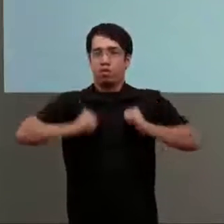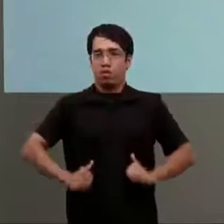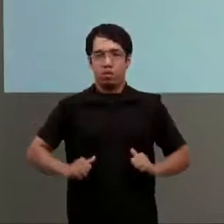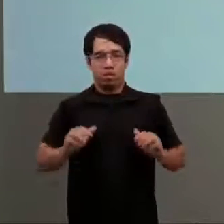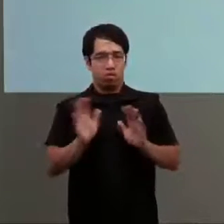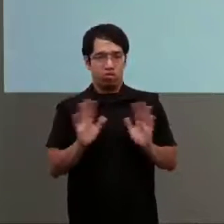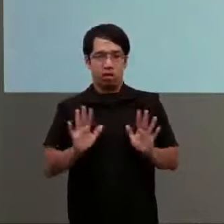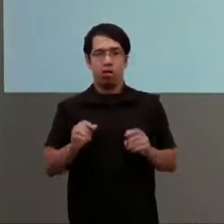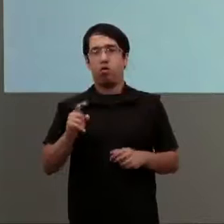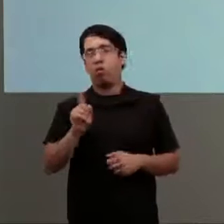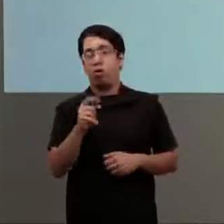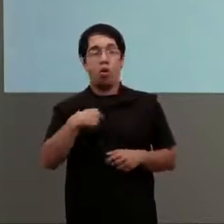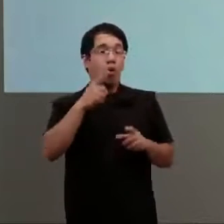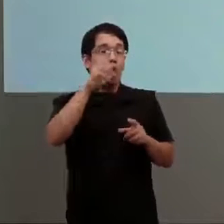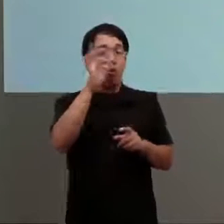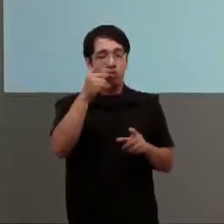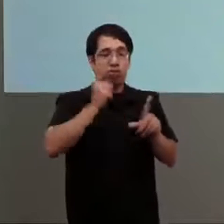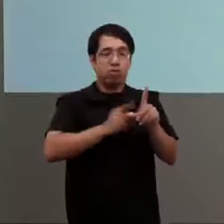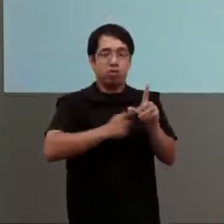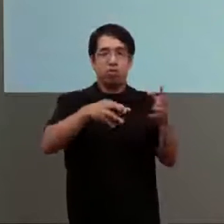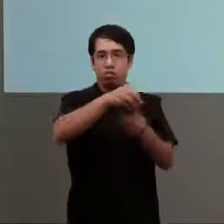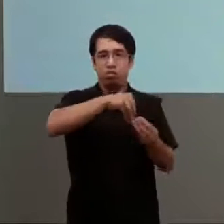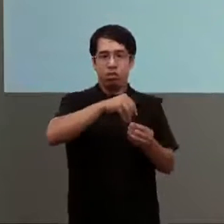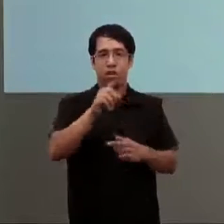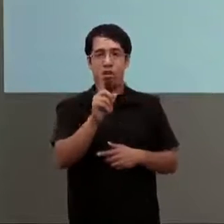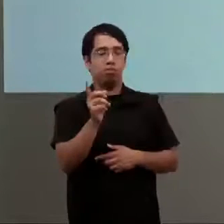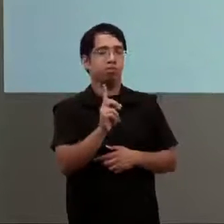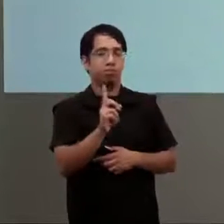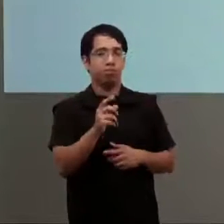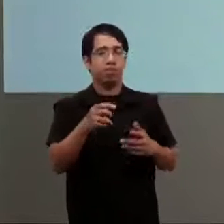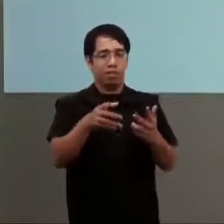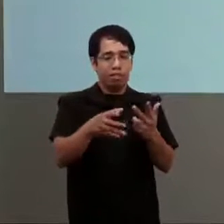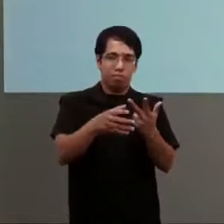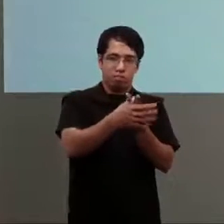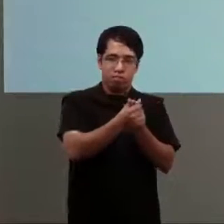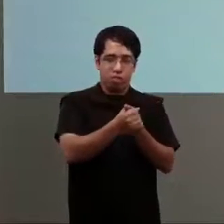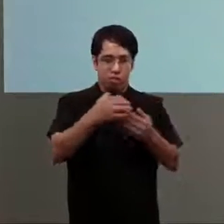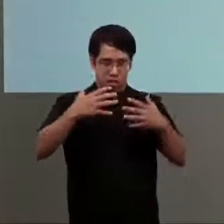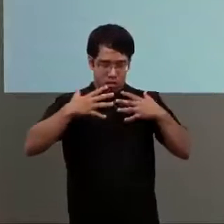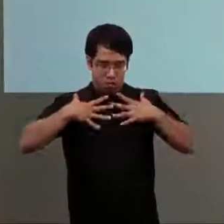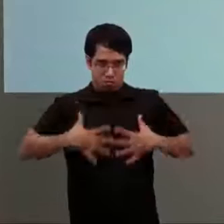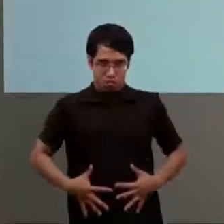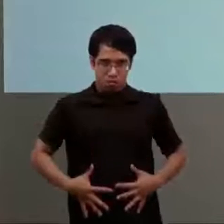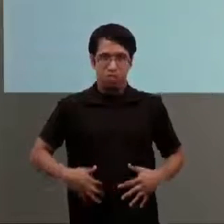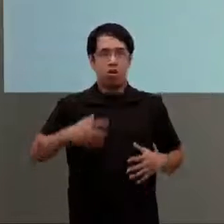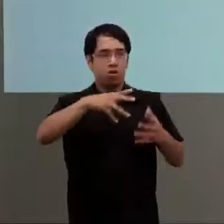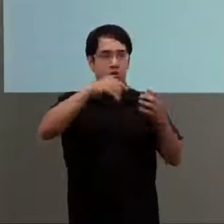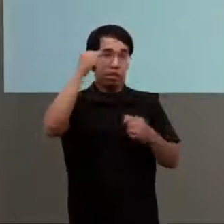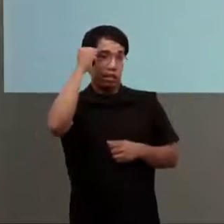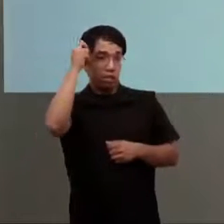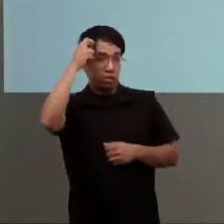cuestión meramente social, sino que también existe una cuestión de salud en el individuo, una cuestión biológica,